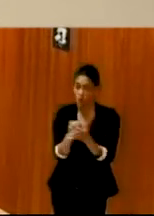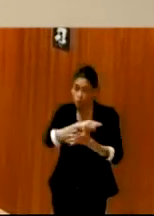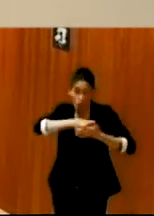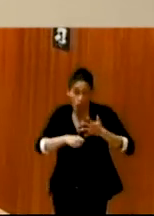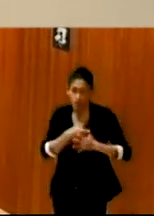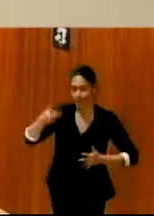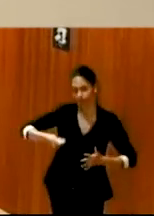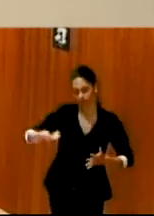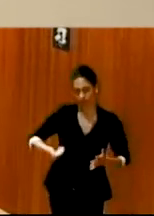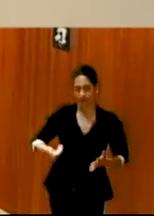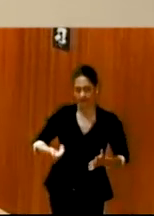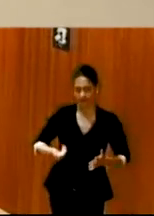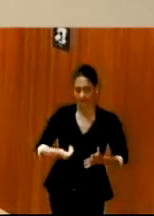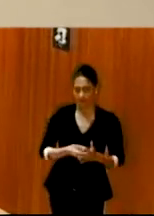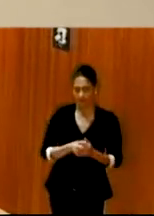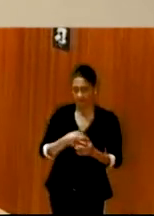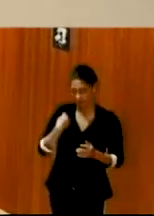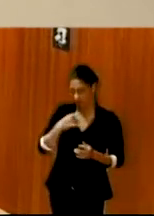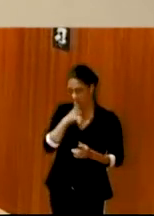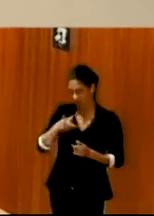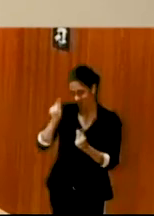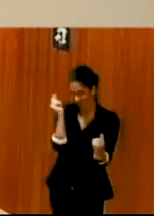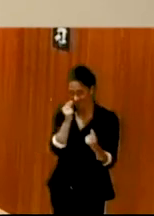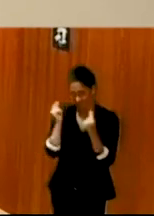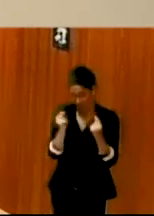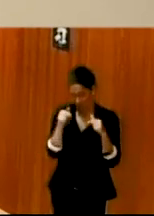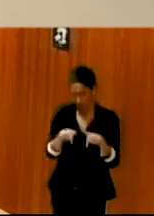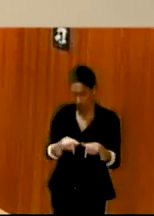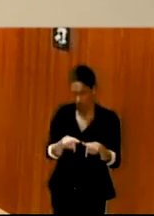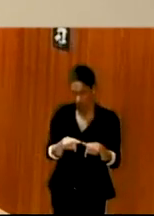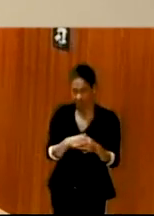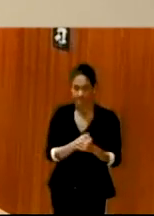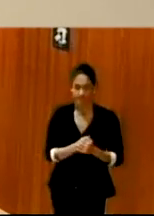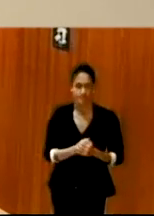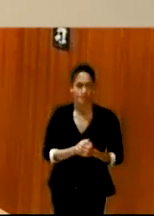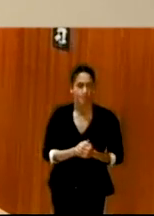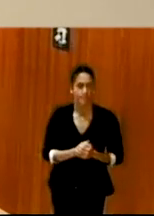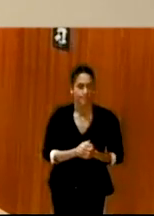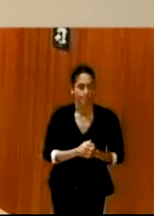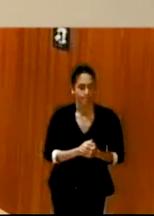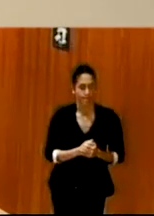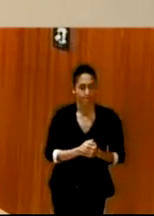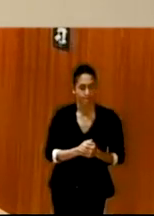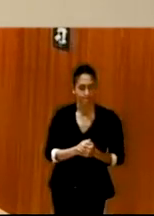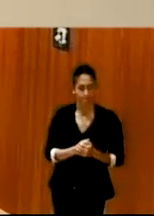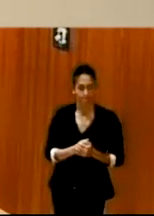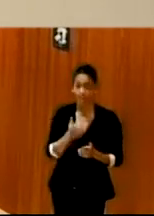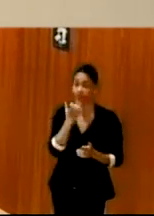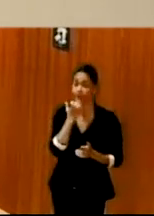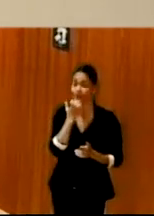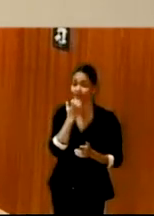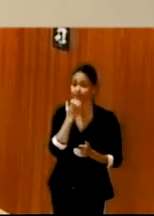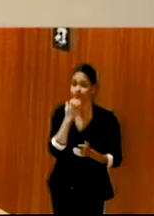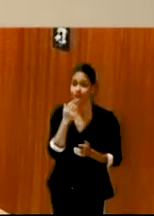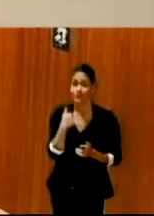discutiendo aquí y que vamos a estar reflexionando estos dos días. Por ejemplo, esto que he puesto